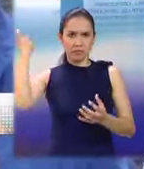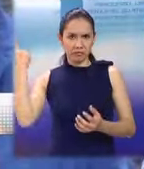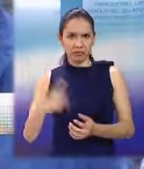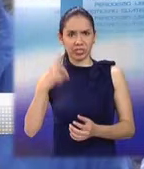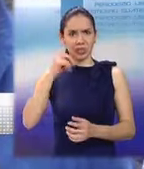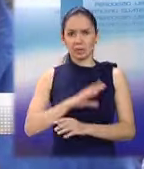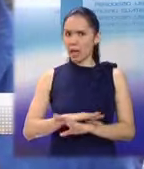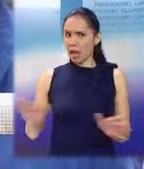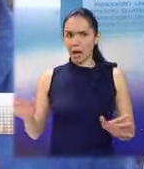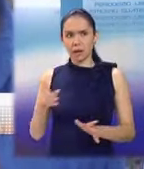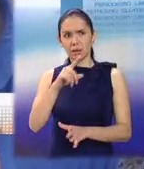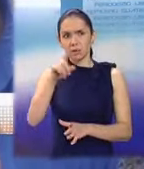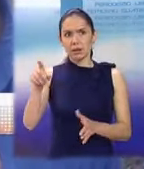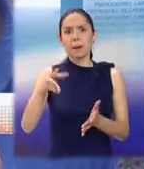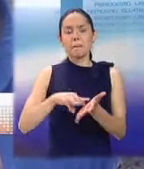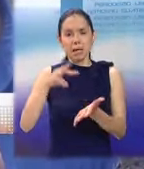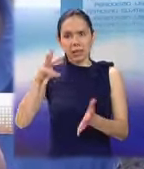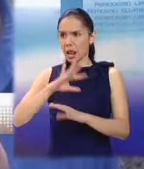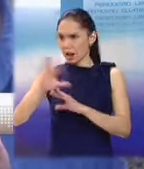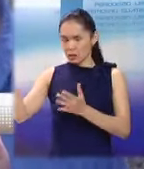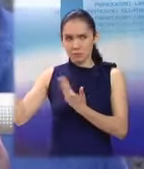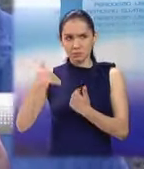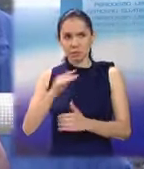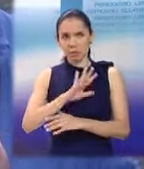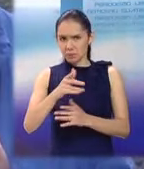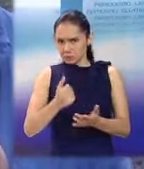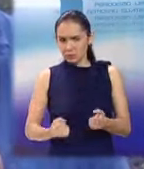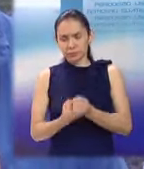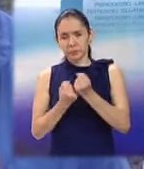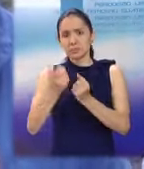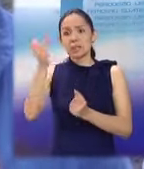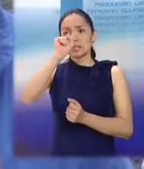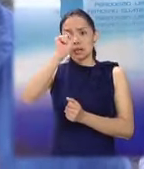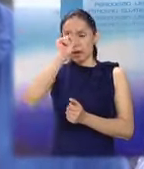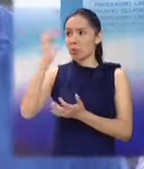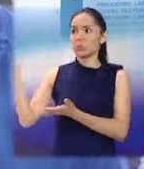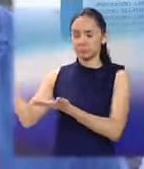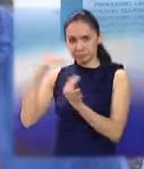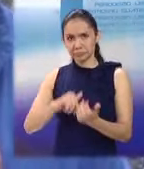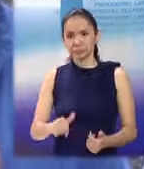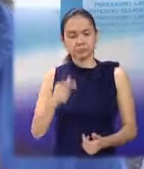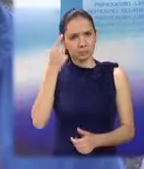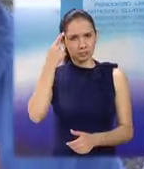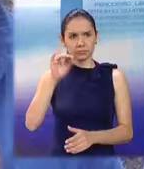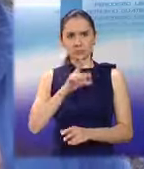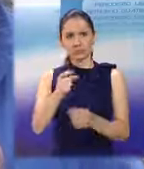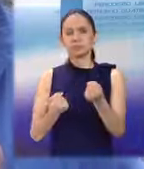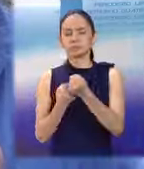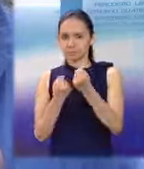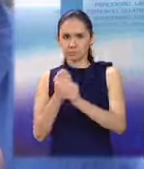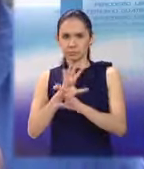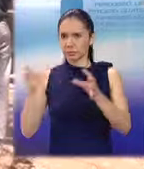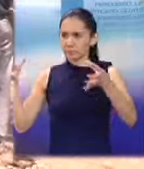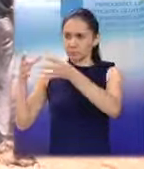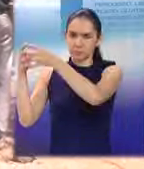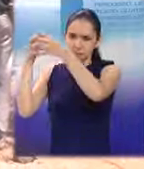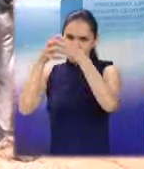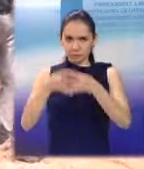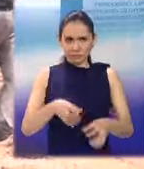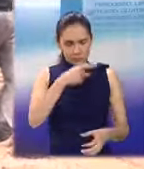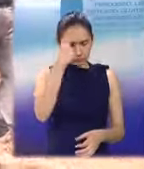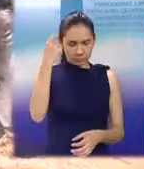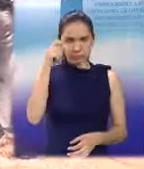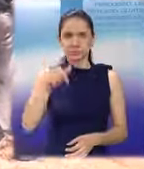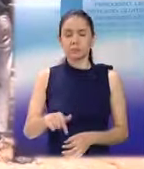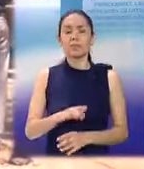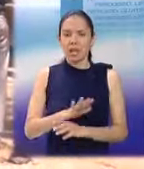con materiales, viene el rodillo el sábado, entiendo yo. Entonces ya todo el convoy viene a trabajar. Los